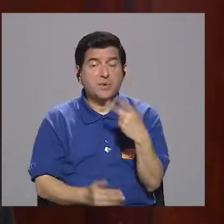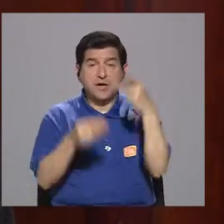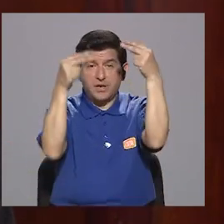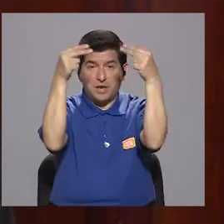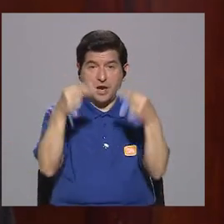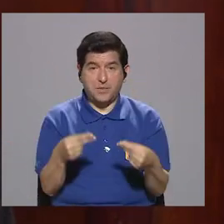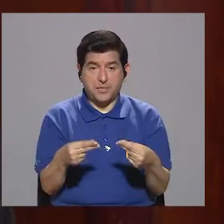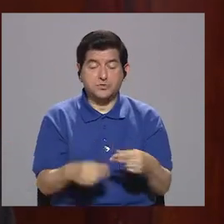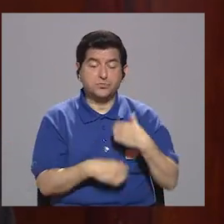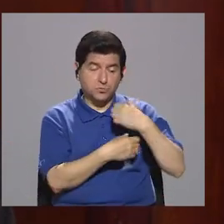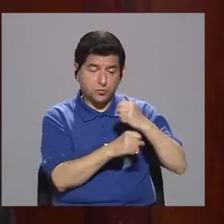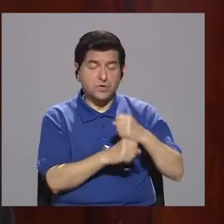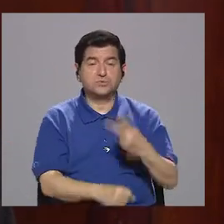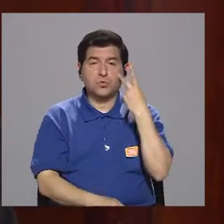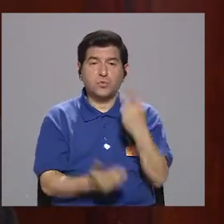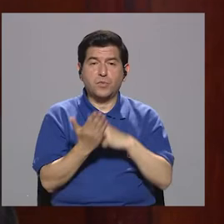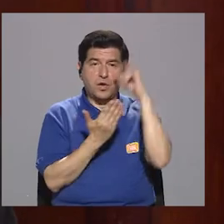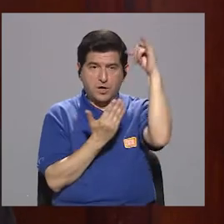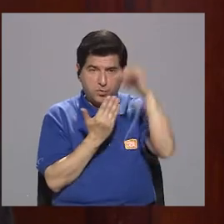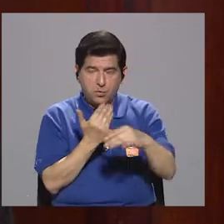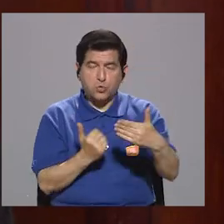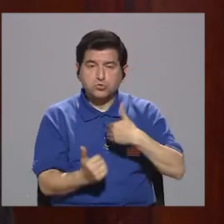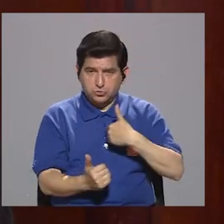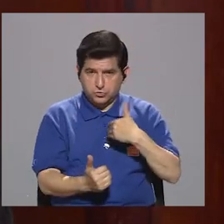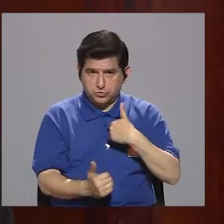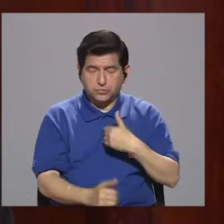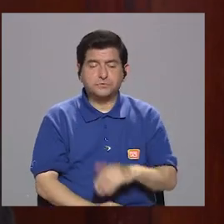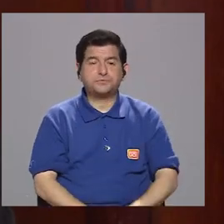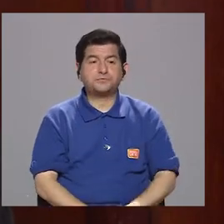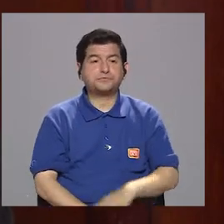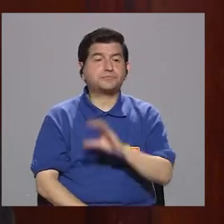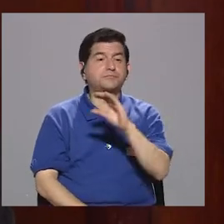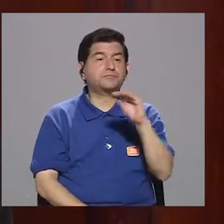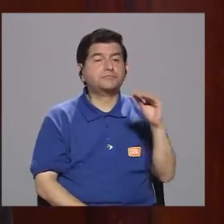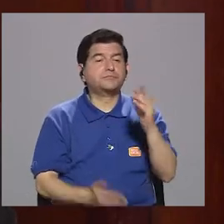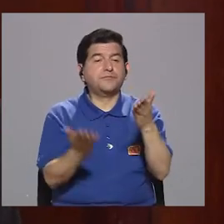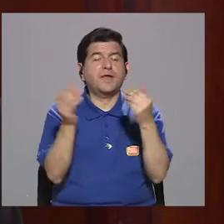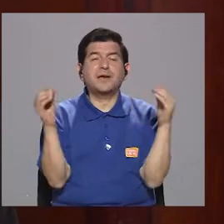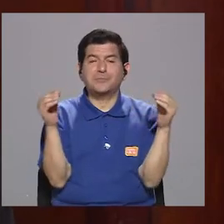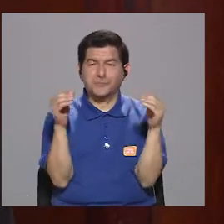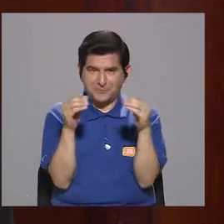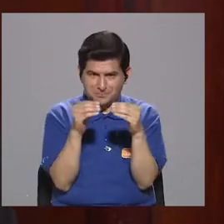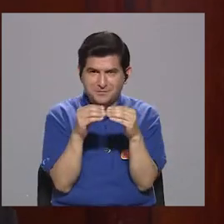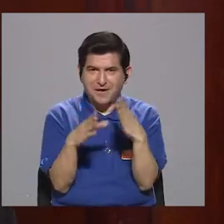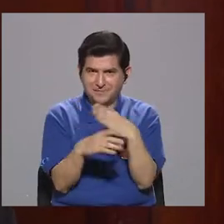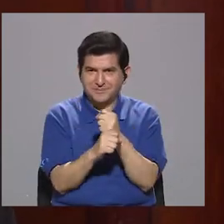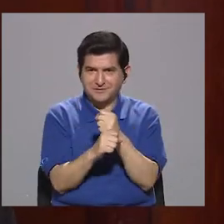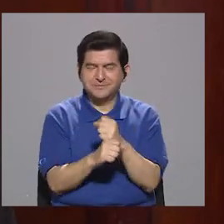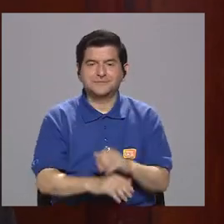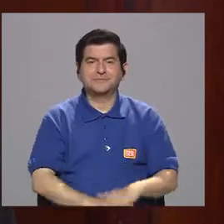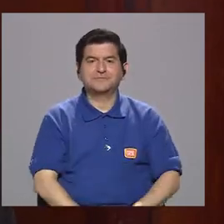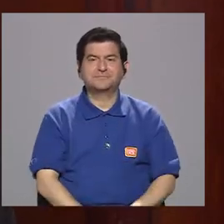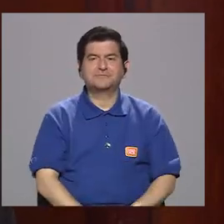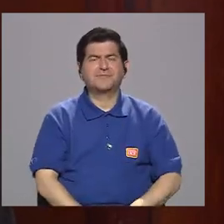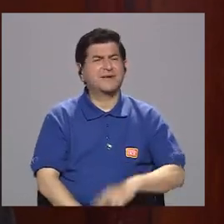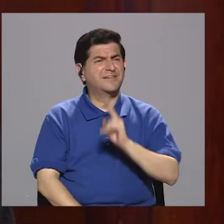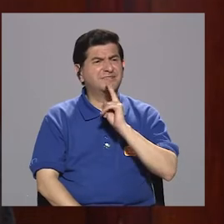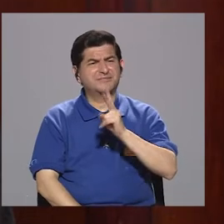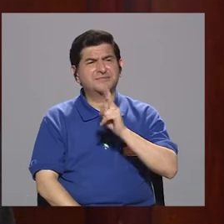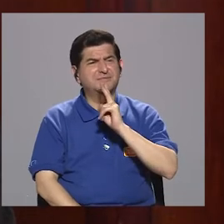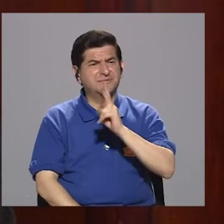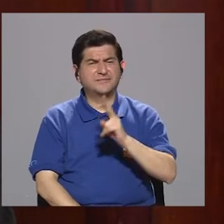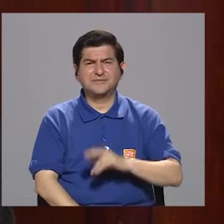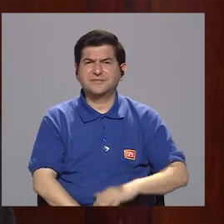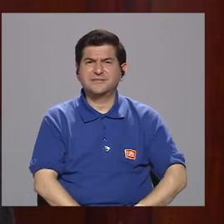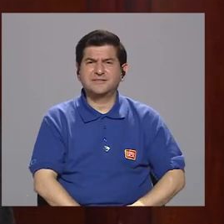el presupuesto de la municipalidad, ver los proyectos de la municipalidad. Y queremos ir todavía más allá porque la verdad es